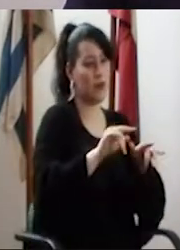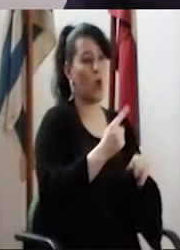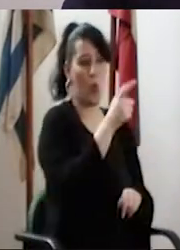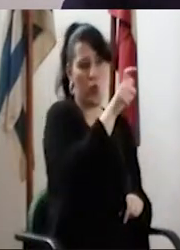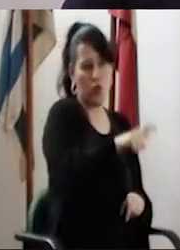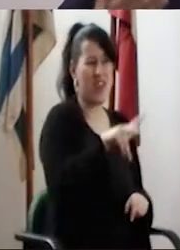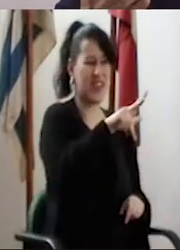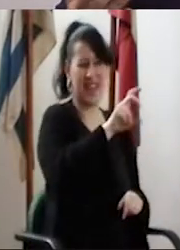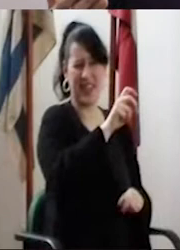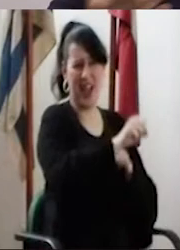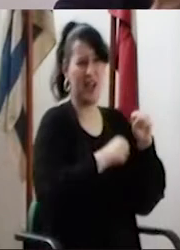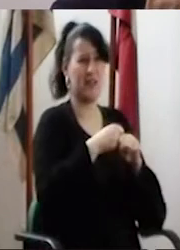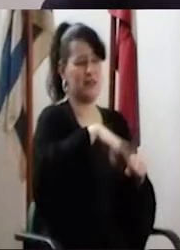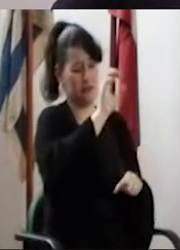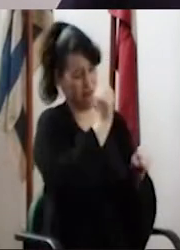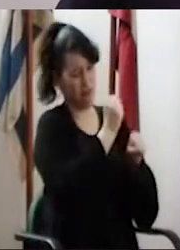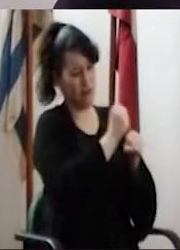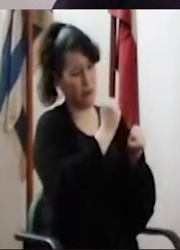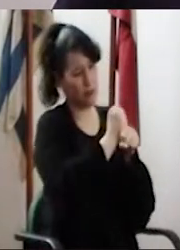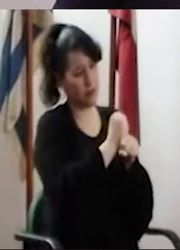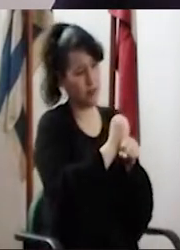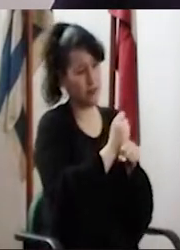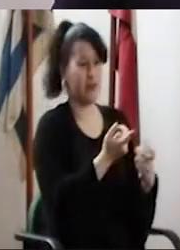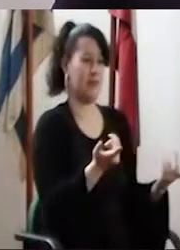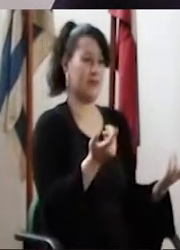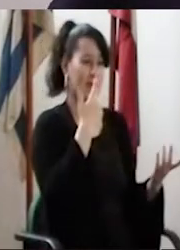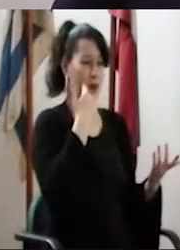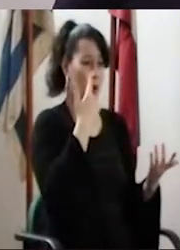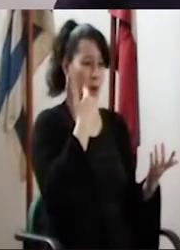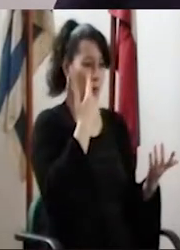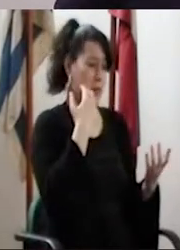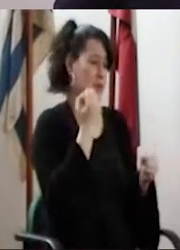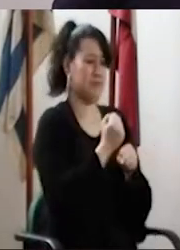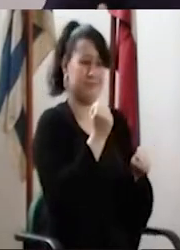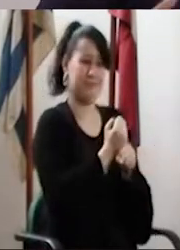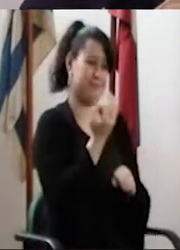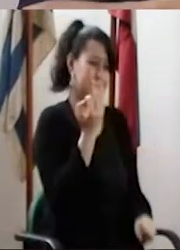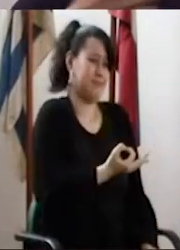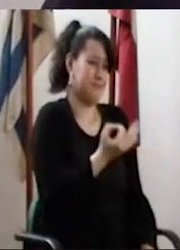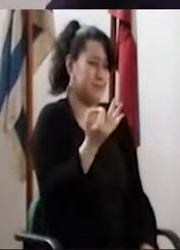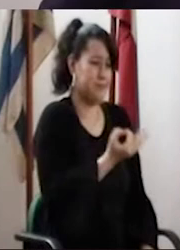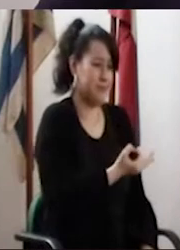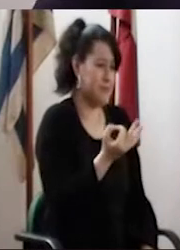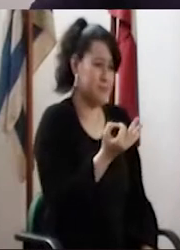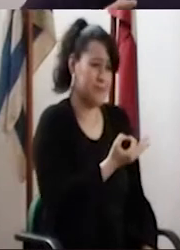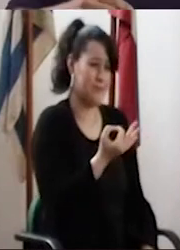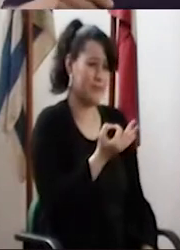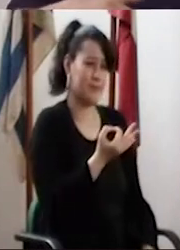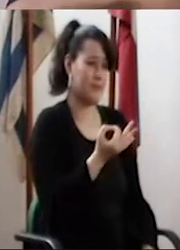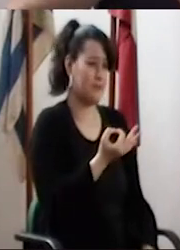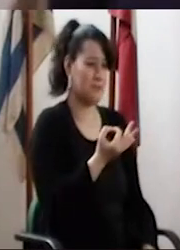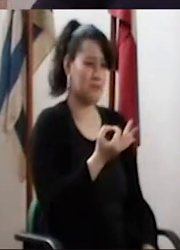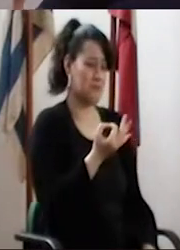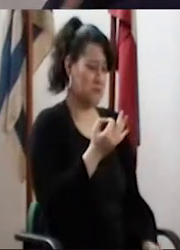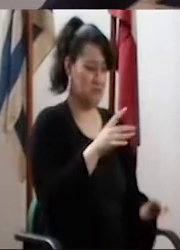digamos. Pero hay uno que está hace treinta y pico de años con ese cargo. Es un tipo que logró labura muy bien, mantiene